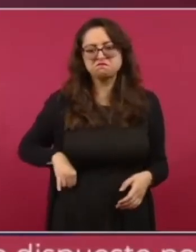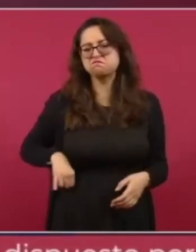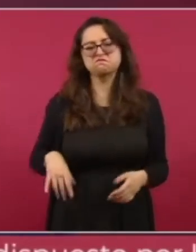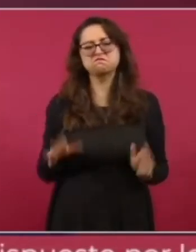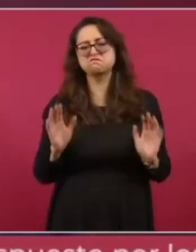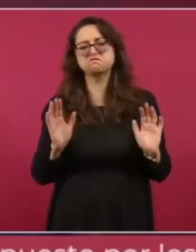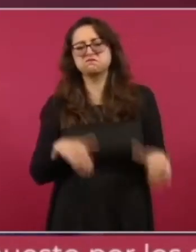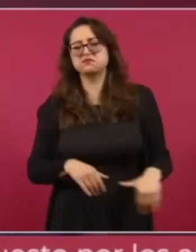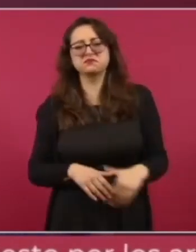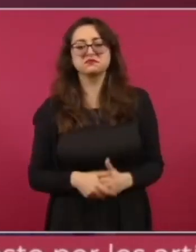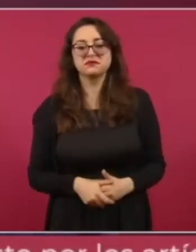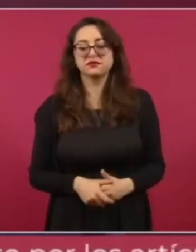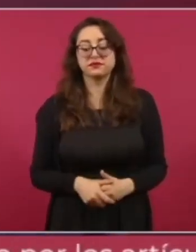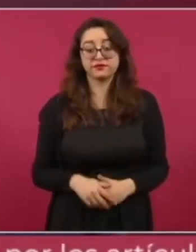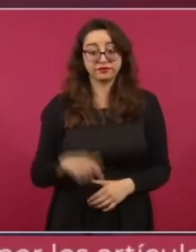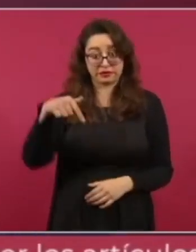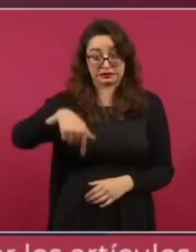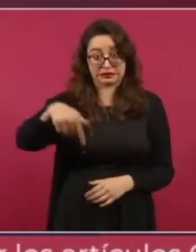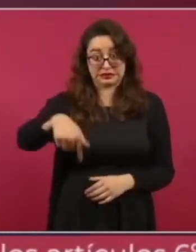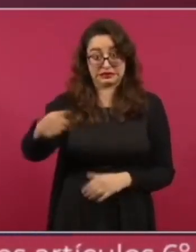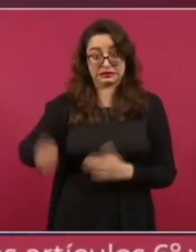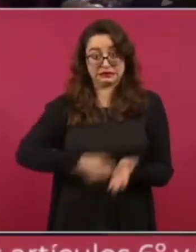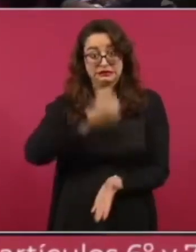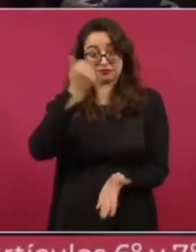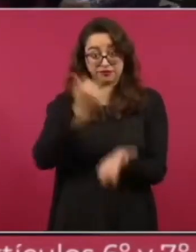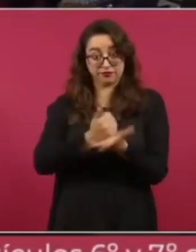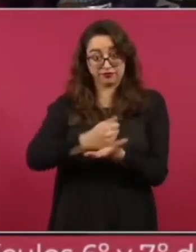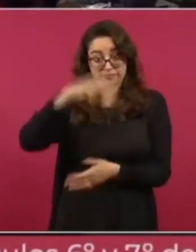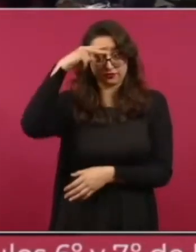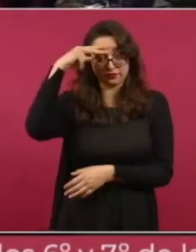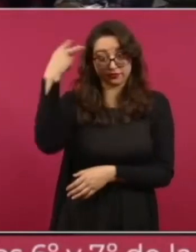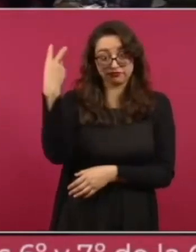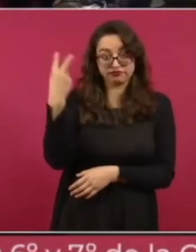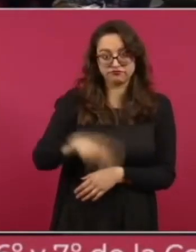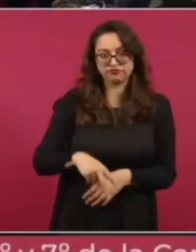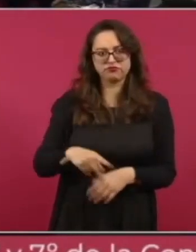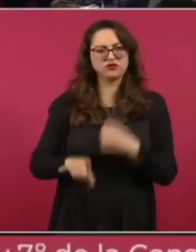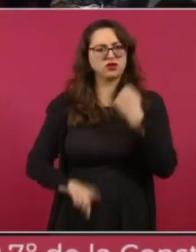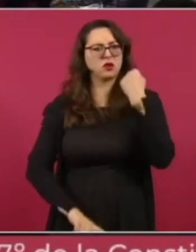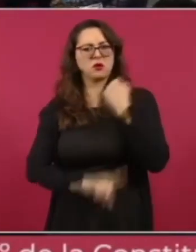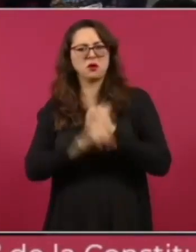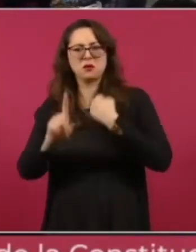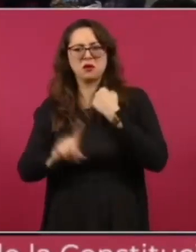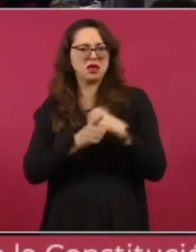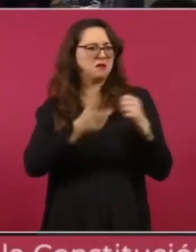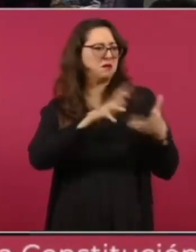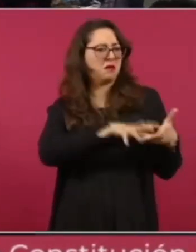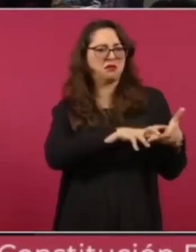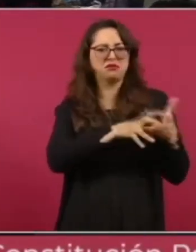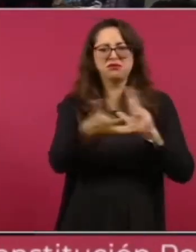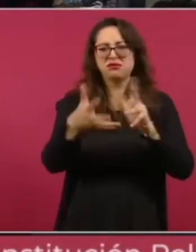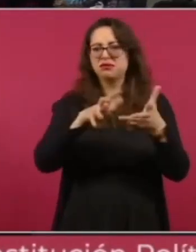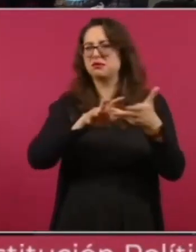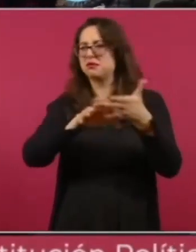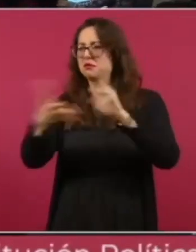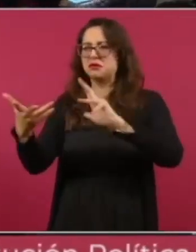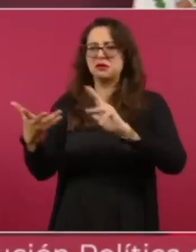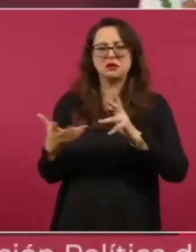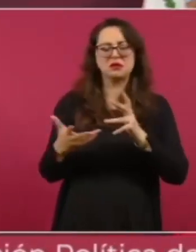ciudad y donde había menos violencia era